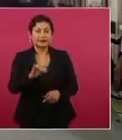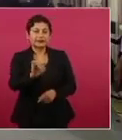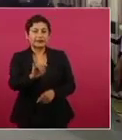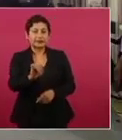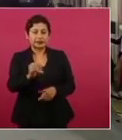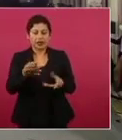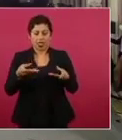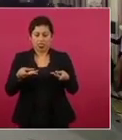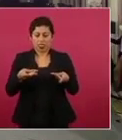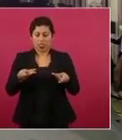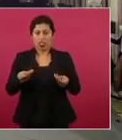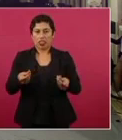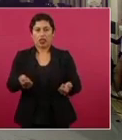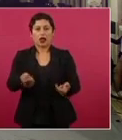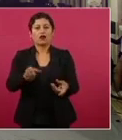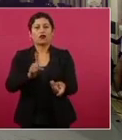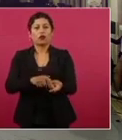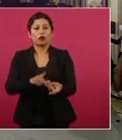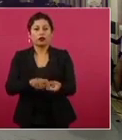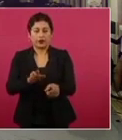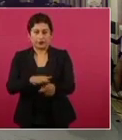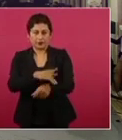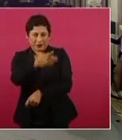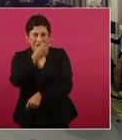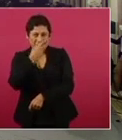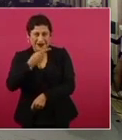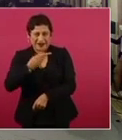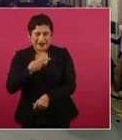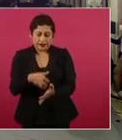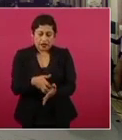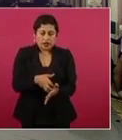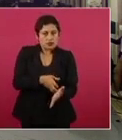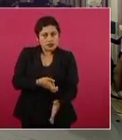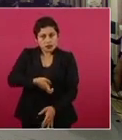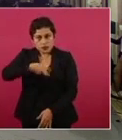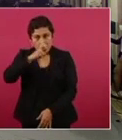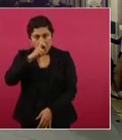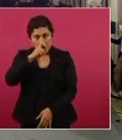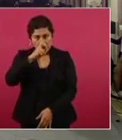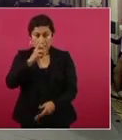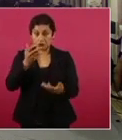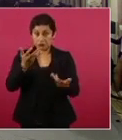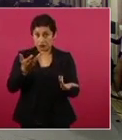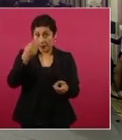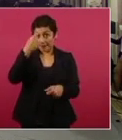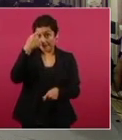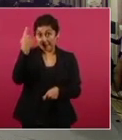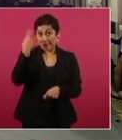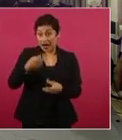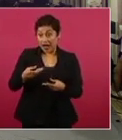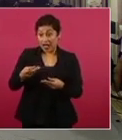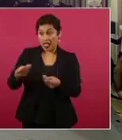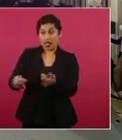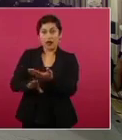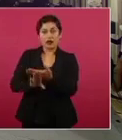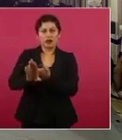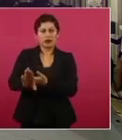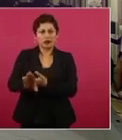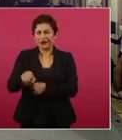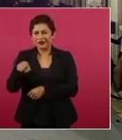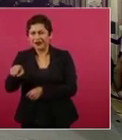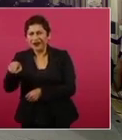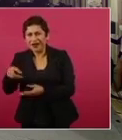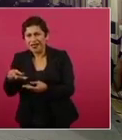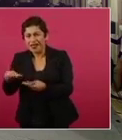recursos? Porque dice que se van a endurecer las medidas de austeridad, que se busque evitar estos despilfarros. ¿Dónde se está malgastando el